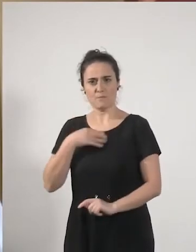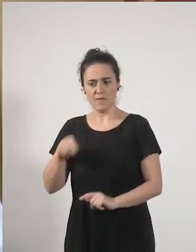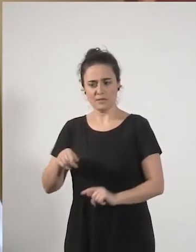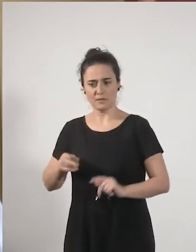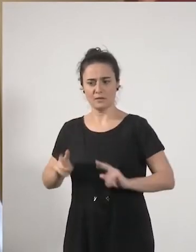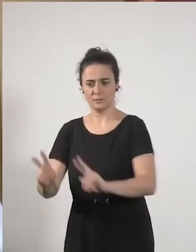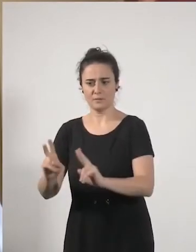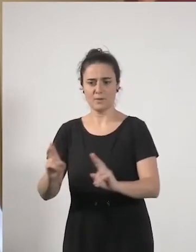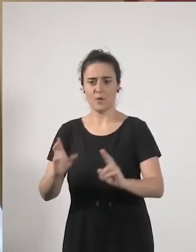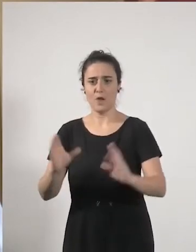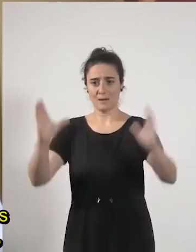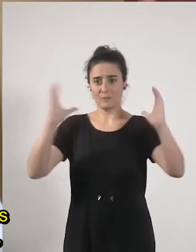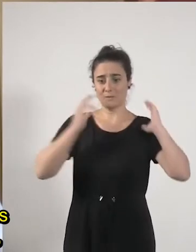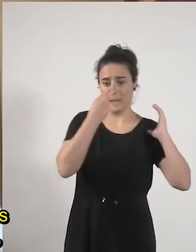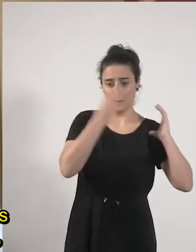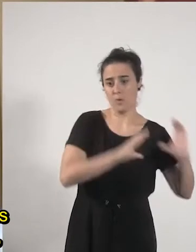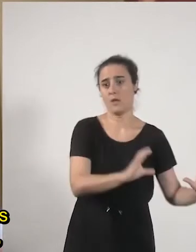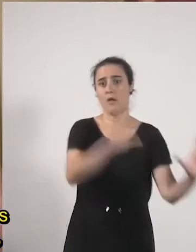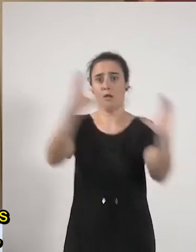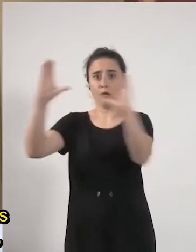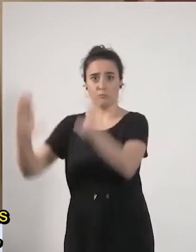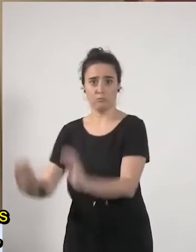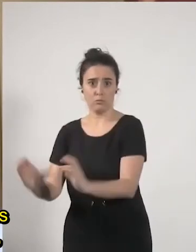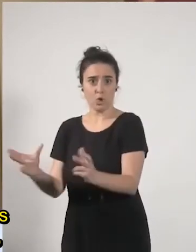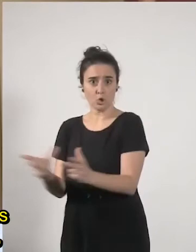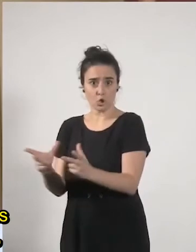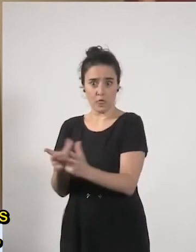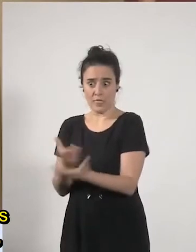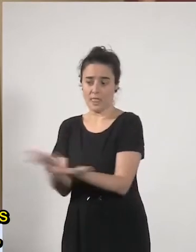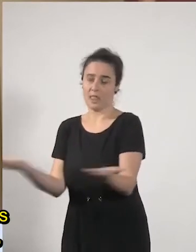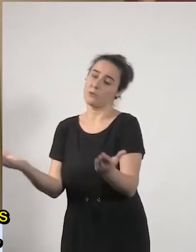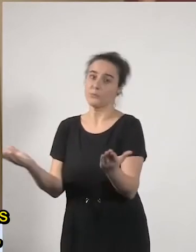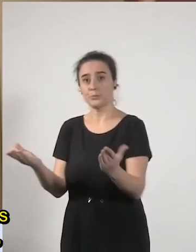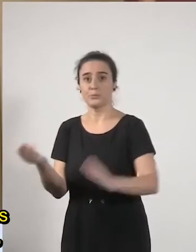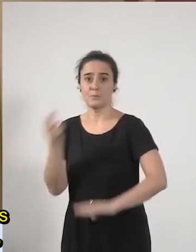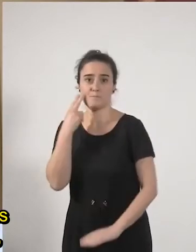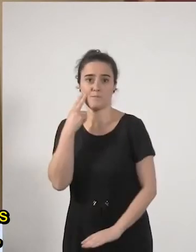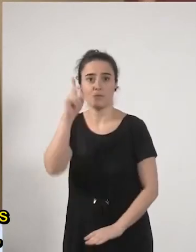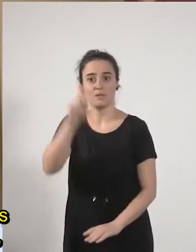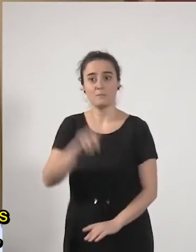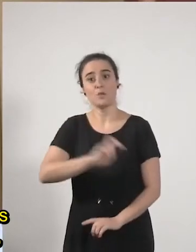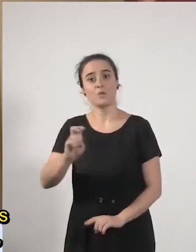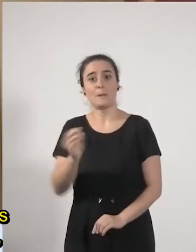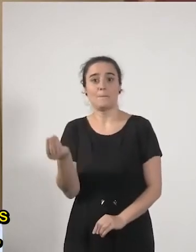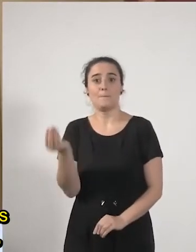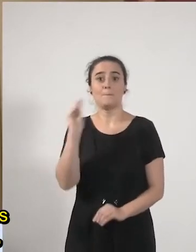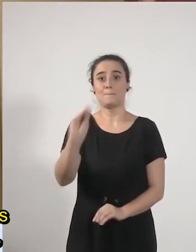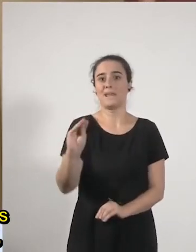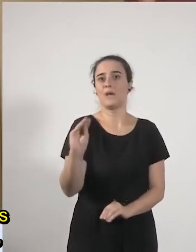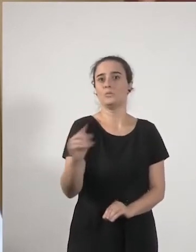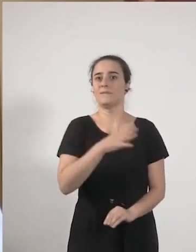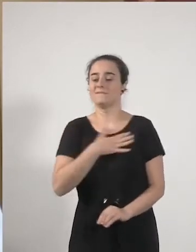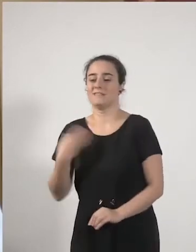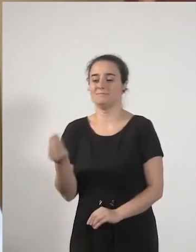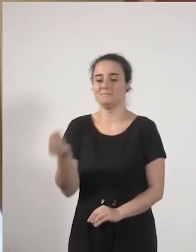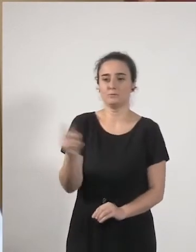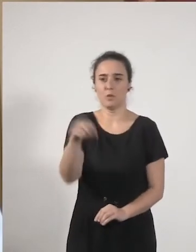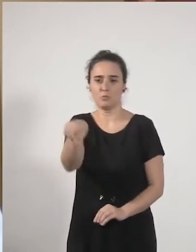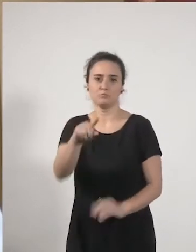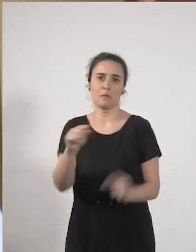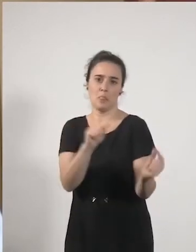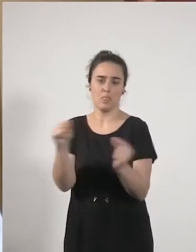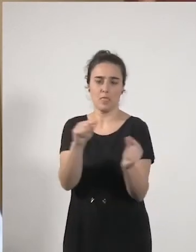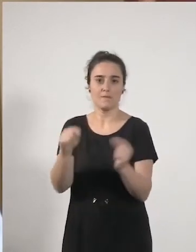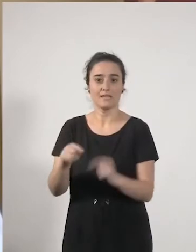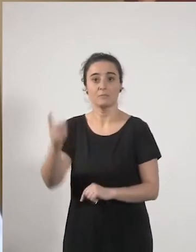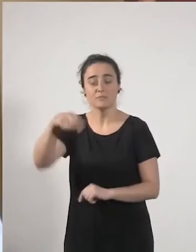responsabilidad de lo público y meto también una pregunta más y os lo dejo para que lo debatáis como habéis